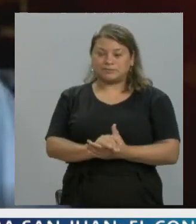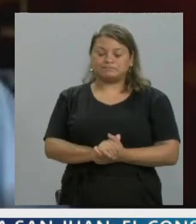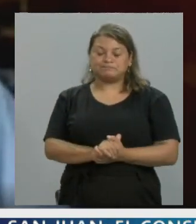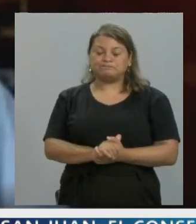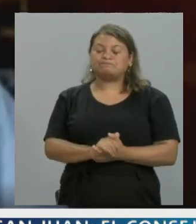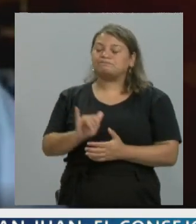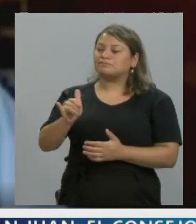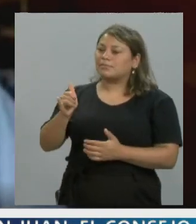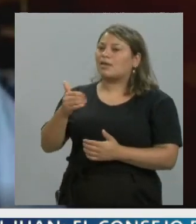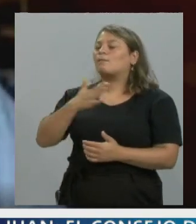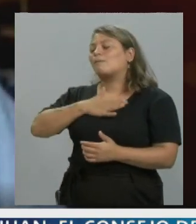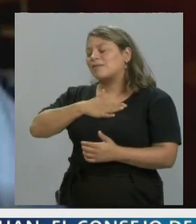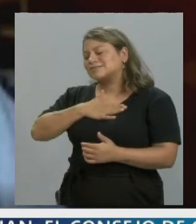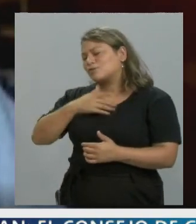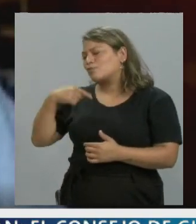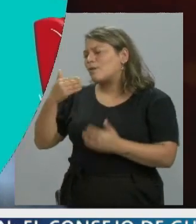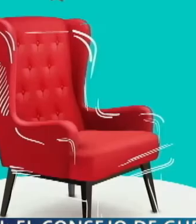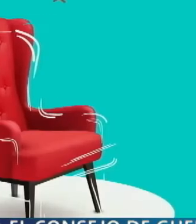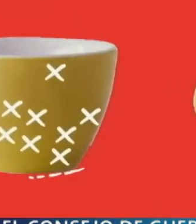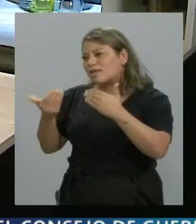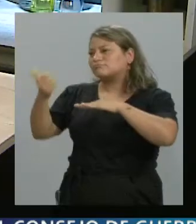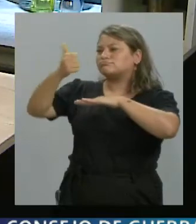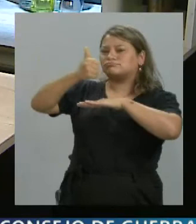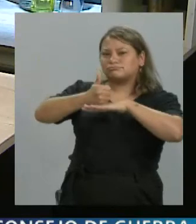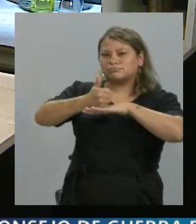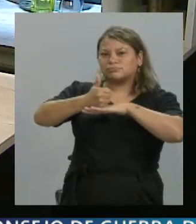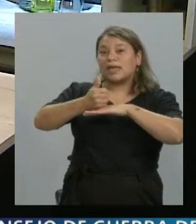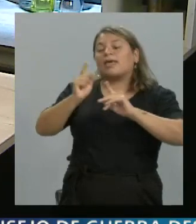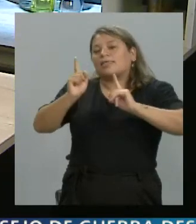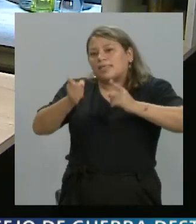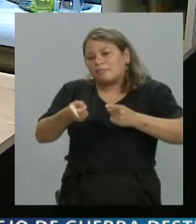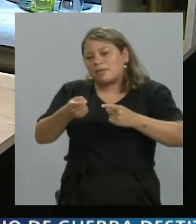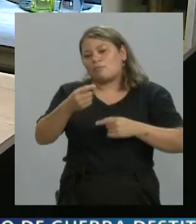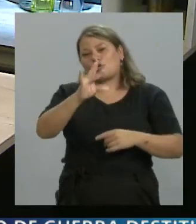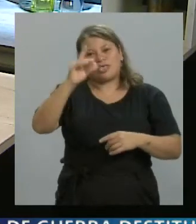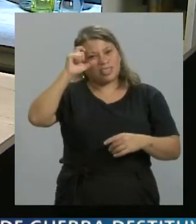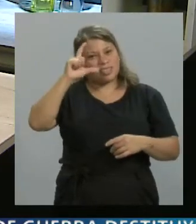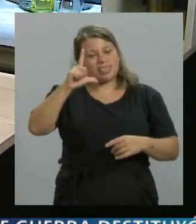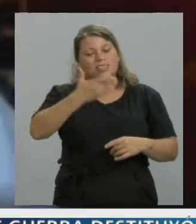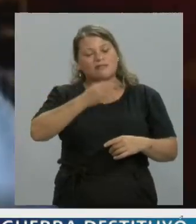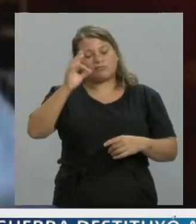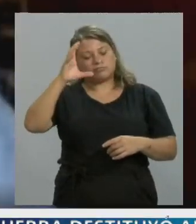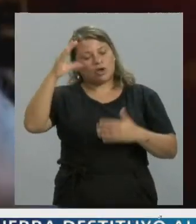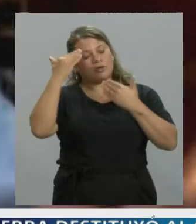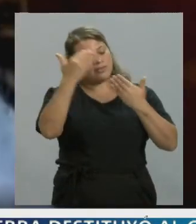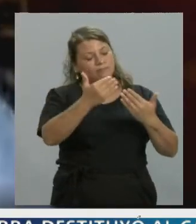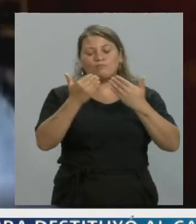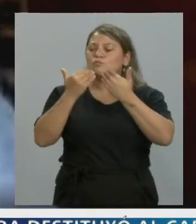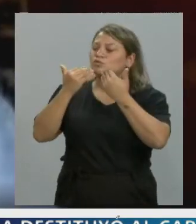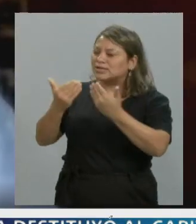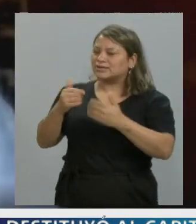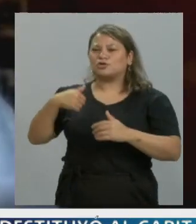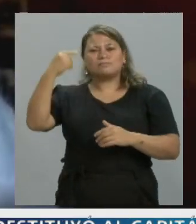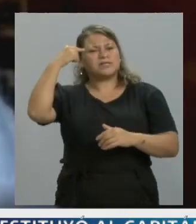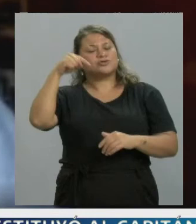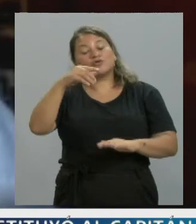Totalmente. Coco, un placer como siempre. Gracias por estos minutos y también por recordar a Delfo. Gracias, Coco. Sí, creo que